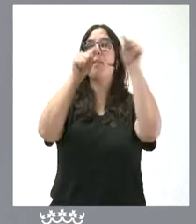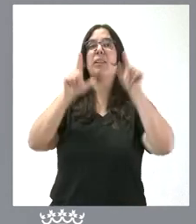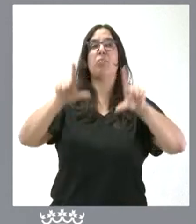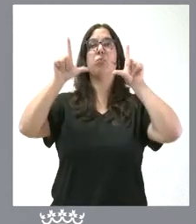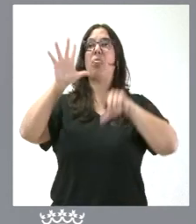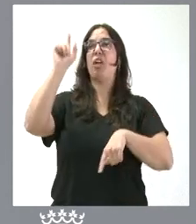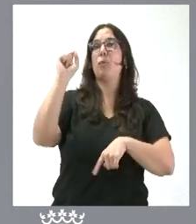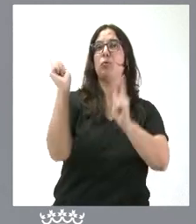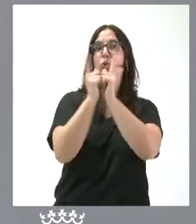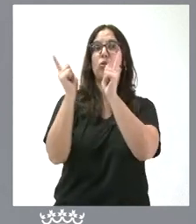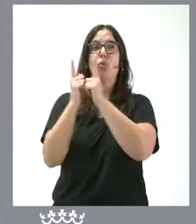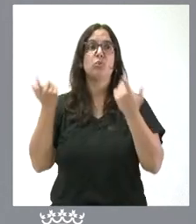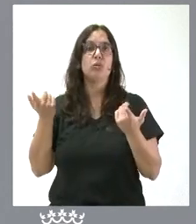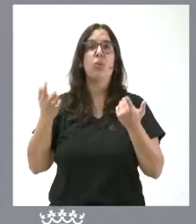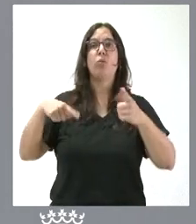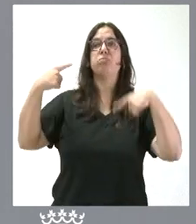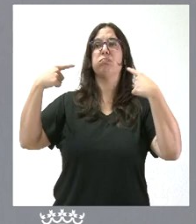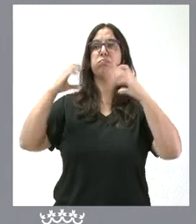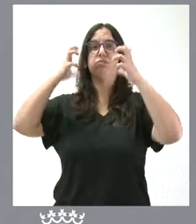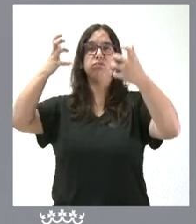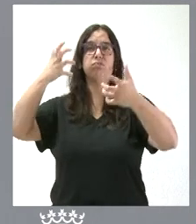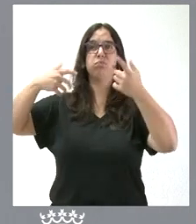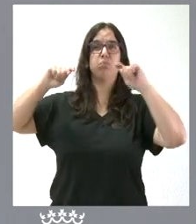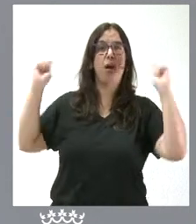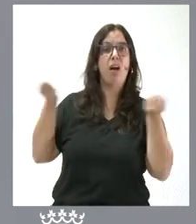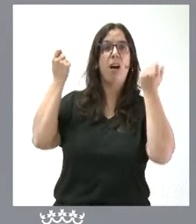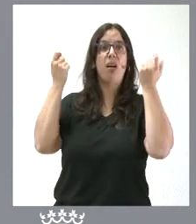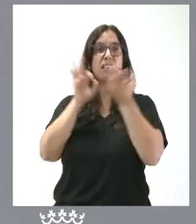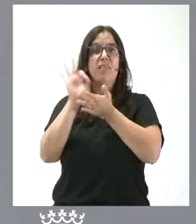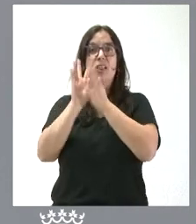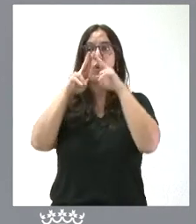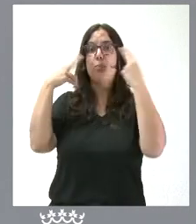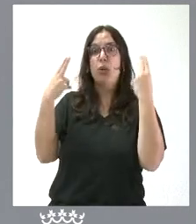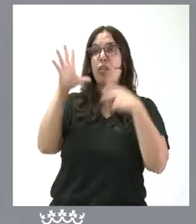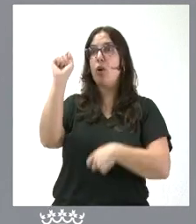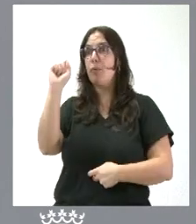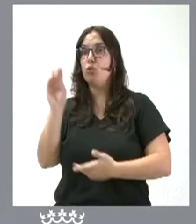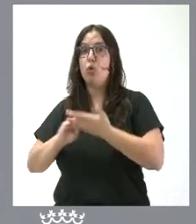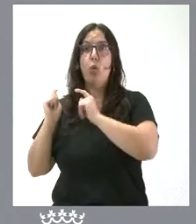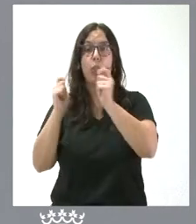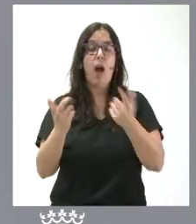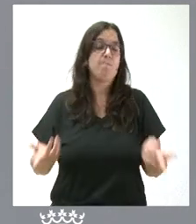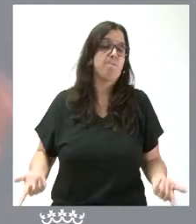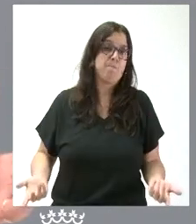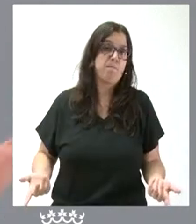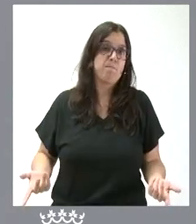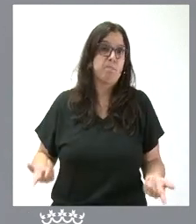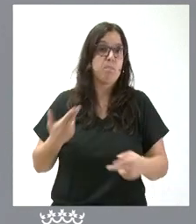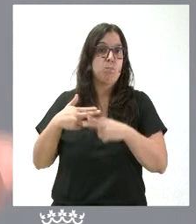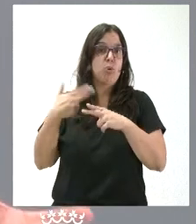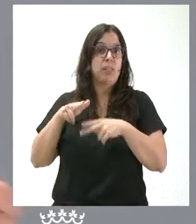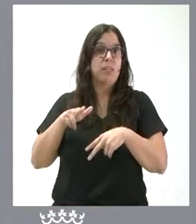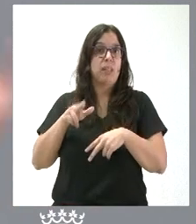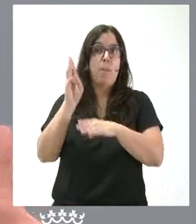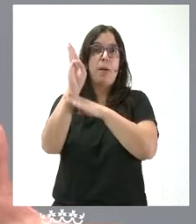cinco minutos de intervención y querer solucionar los problemas de los servicios públicos en una intervención de cinco minutos, pues podemos estar haciendo política parlamentaria,